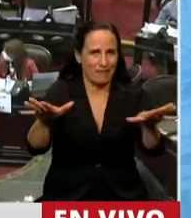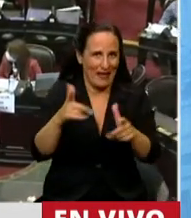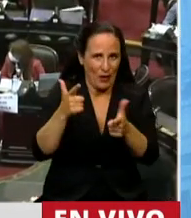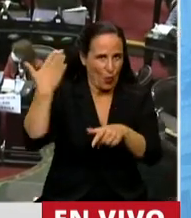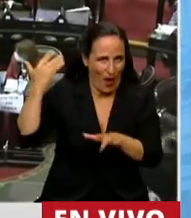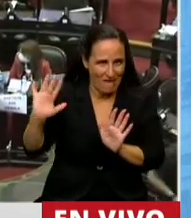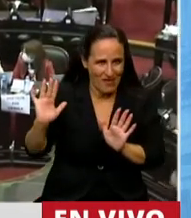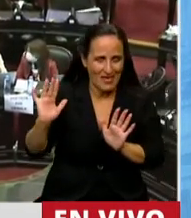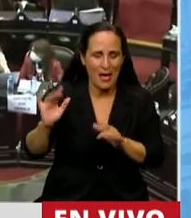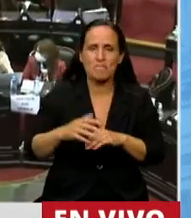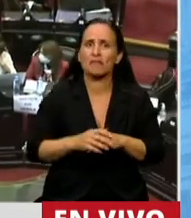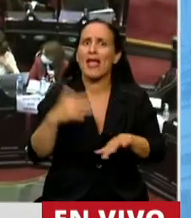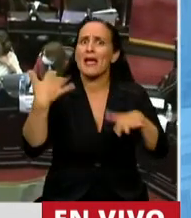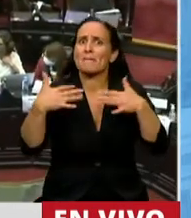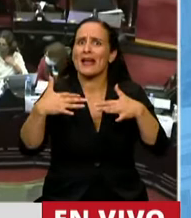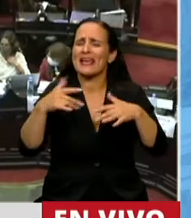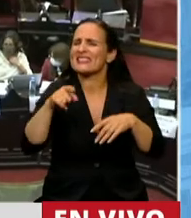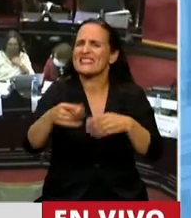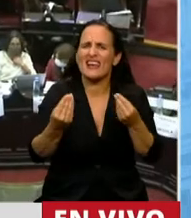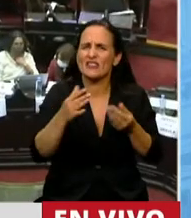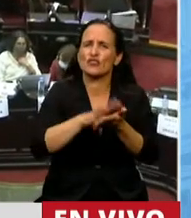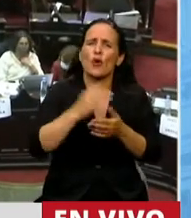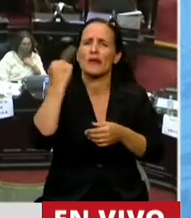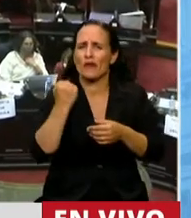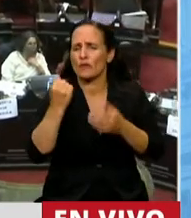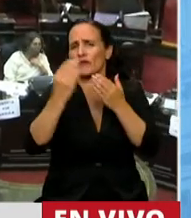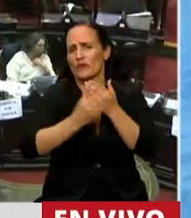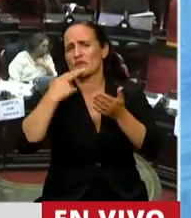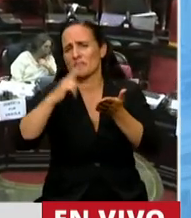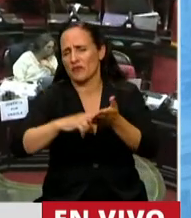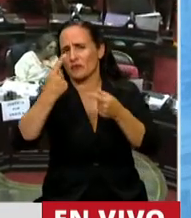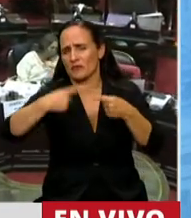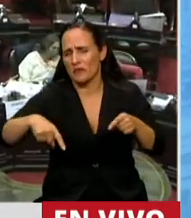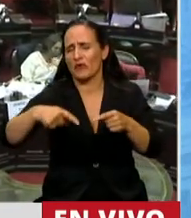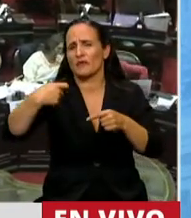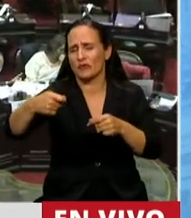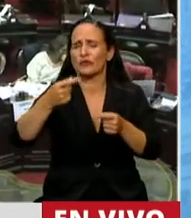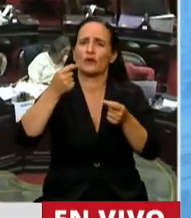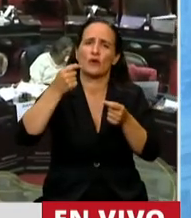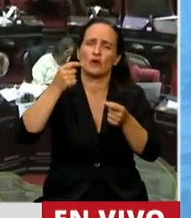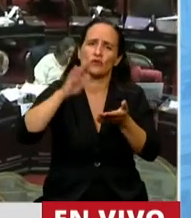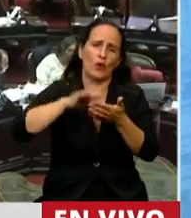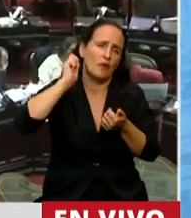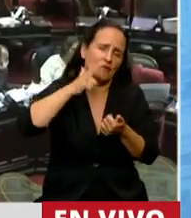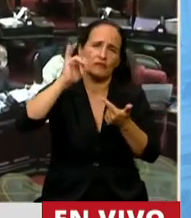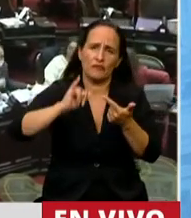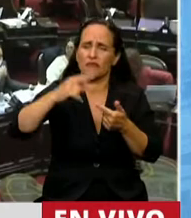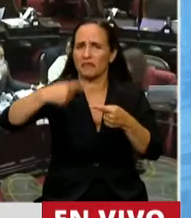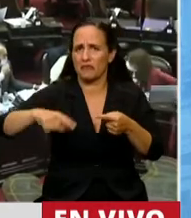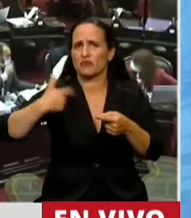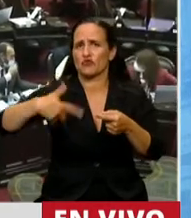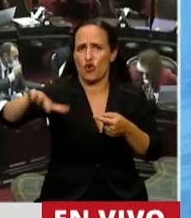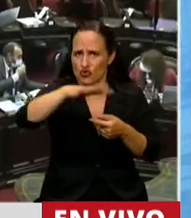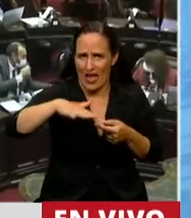que declaró la emergencia pública en materia económica, financiera, fiscal, administrativa, previsional, tarifaria, energética, sanitaria y social.